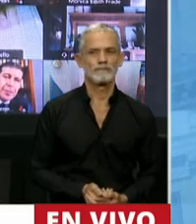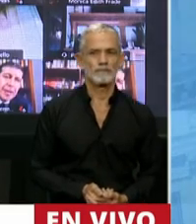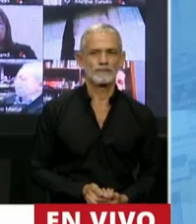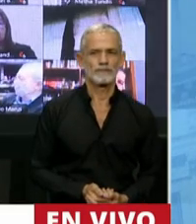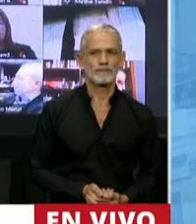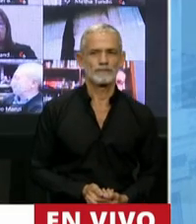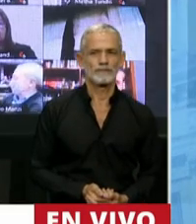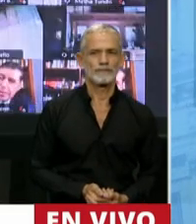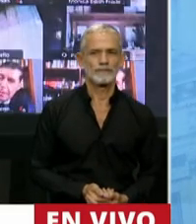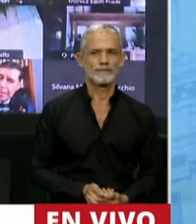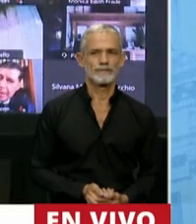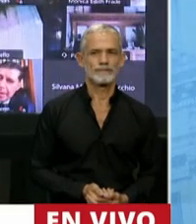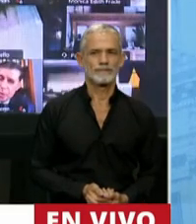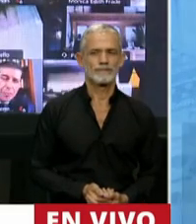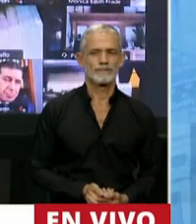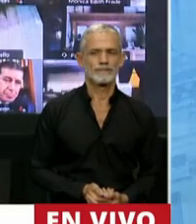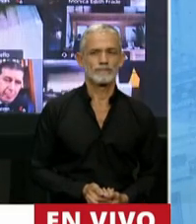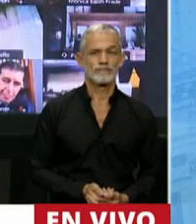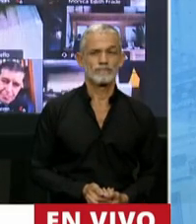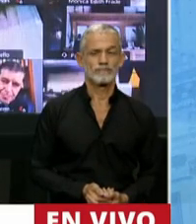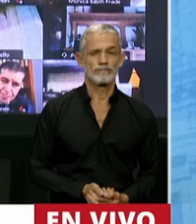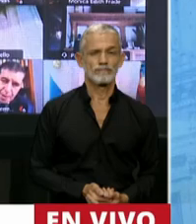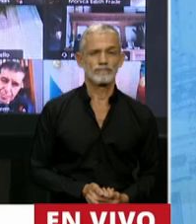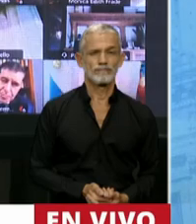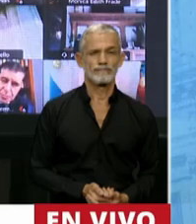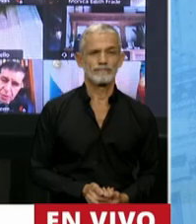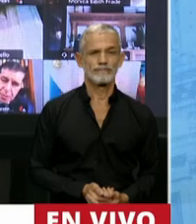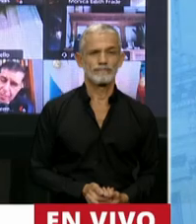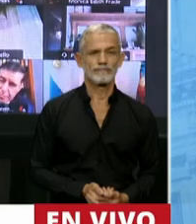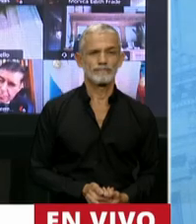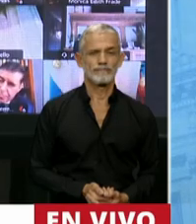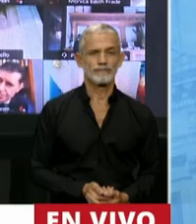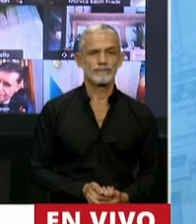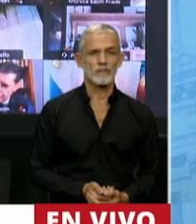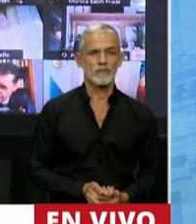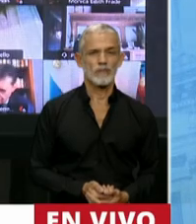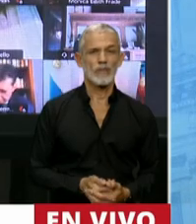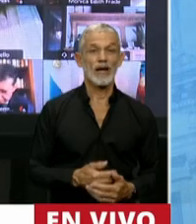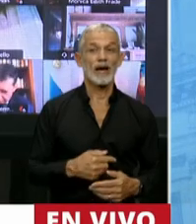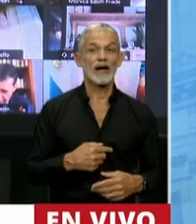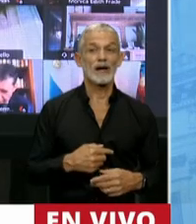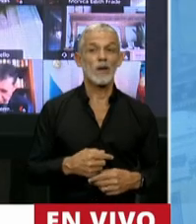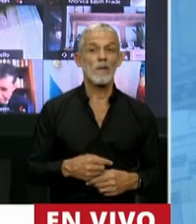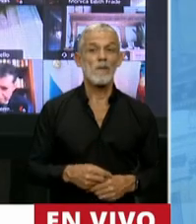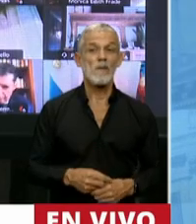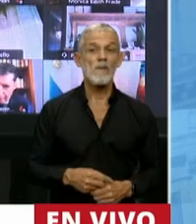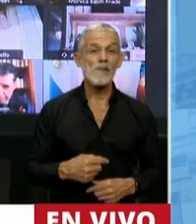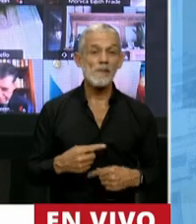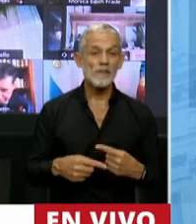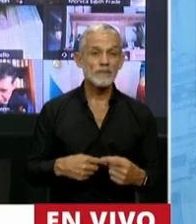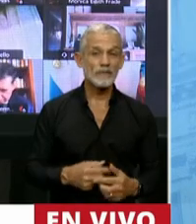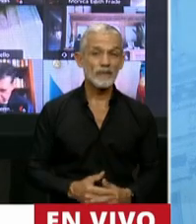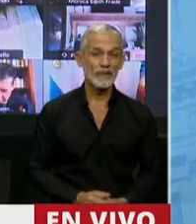gracias, diputada Cornejo. Continuando su cuestión de privilegio, será girada la Comisión